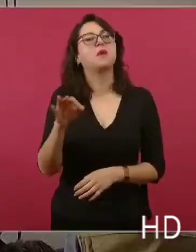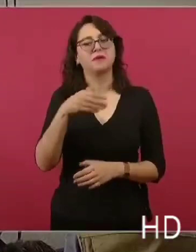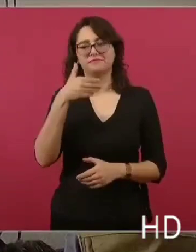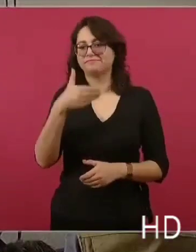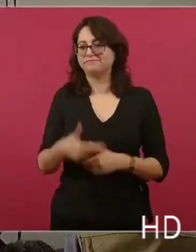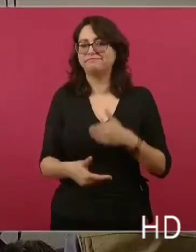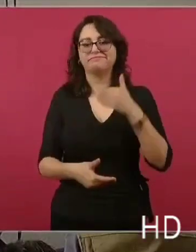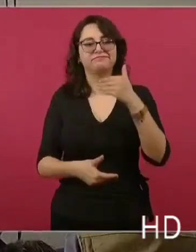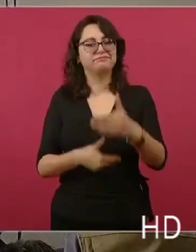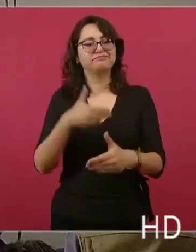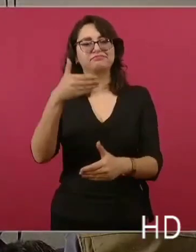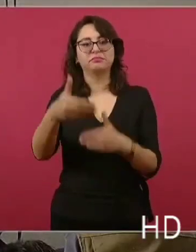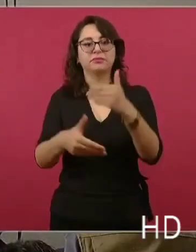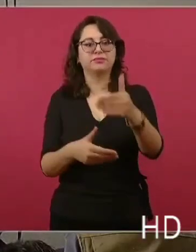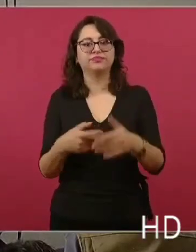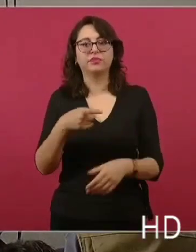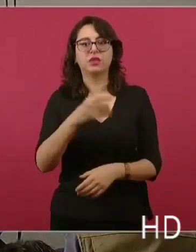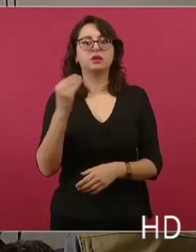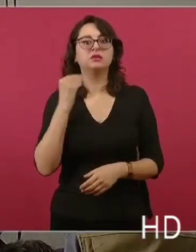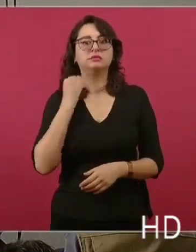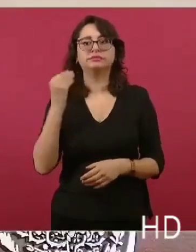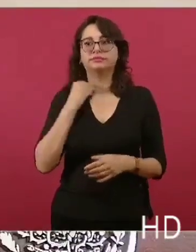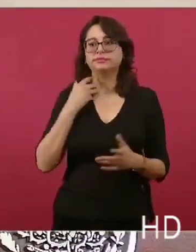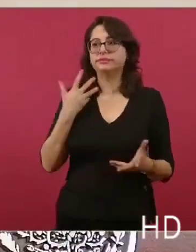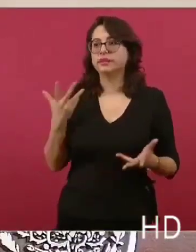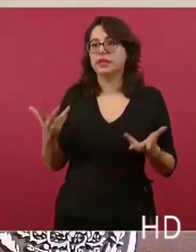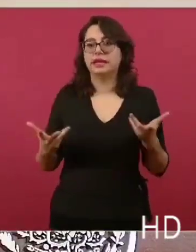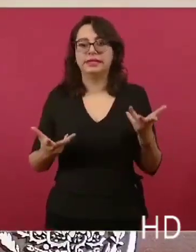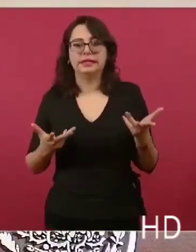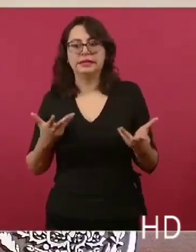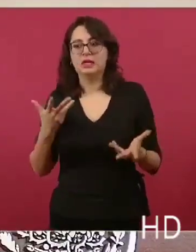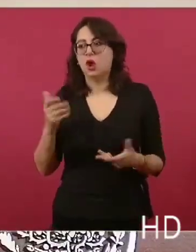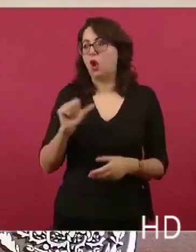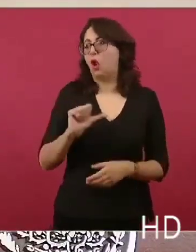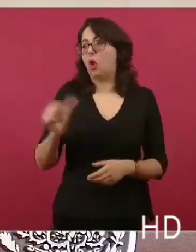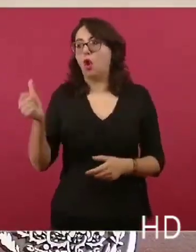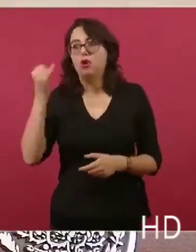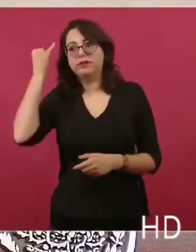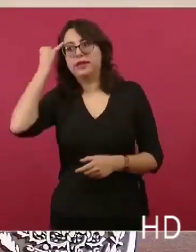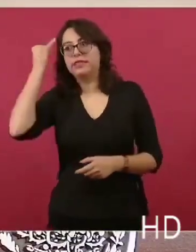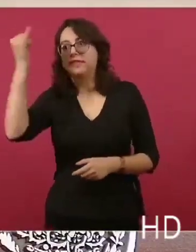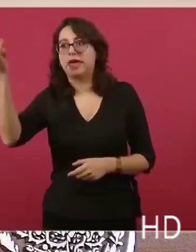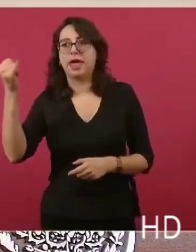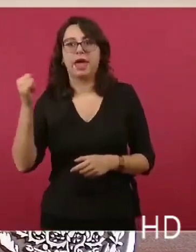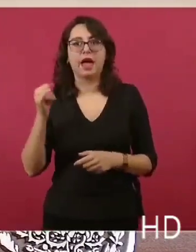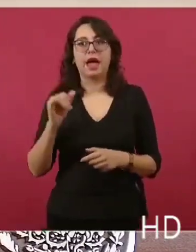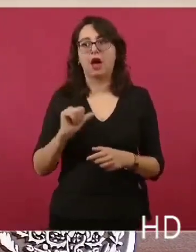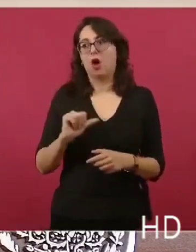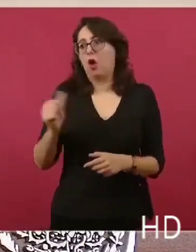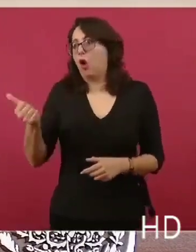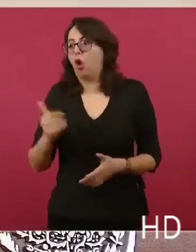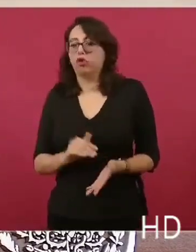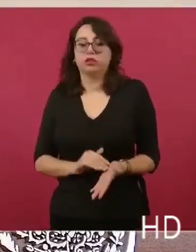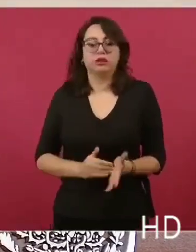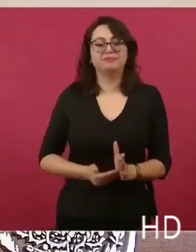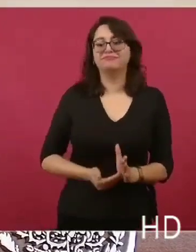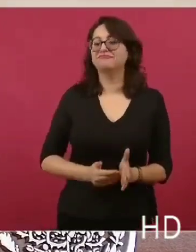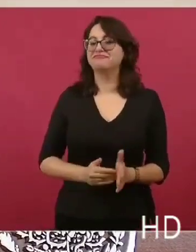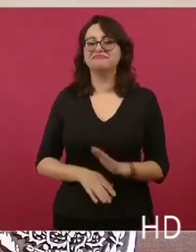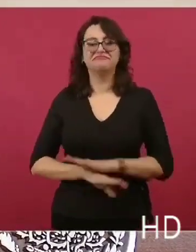ya es inatacable. El juicio para la devolución